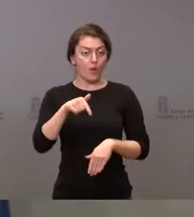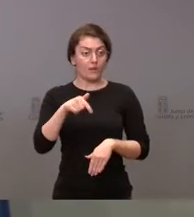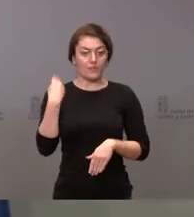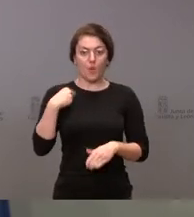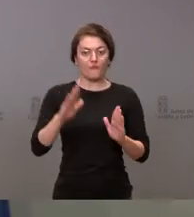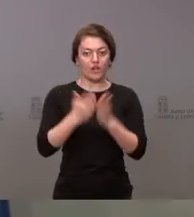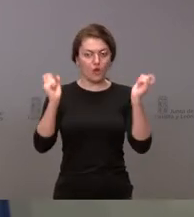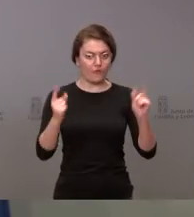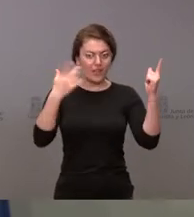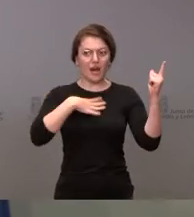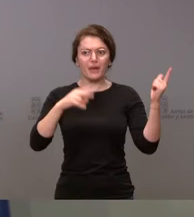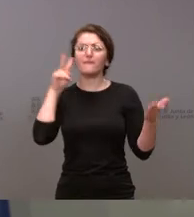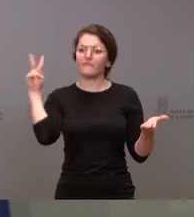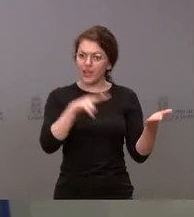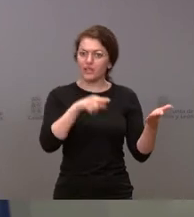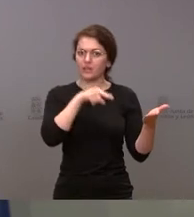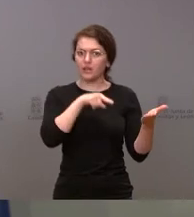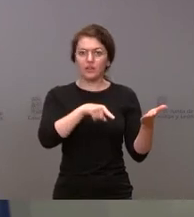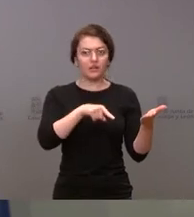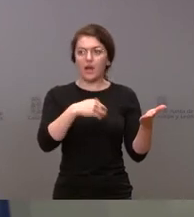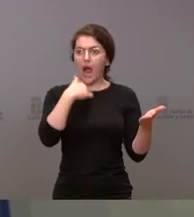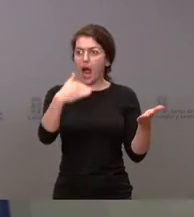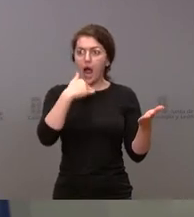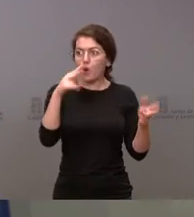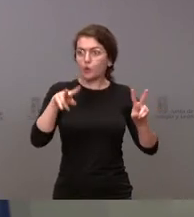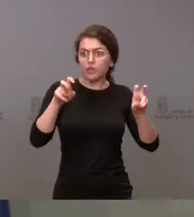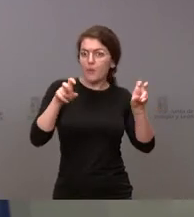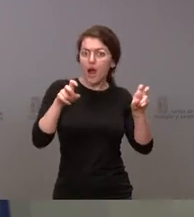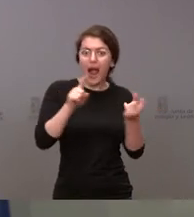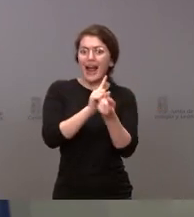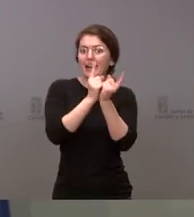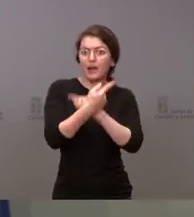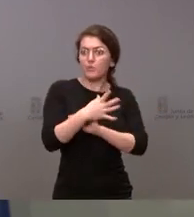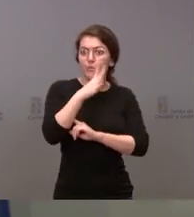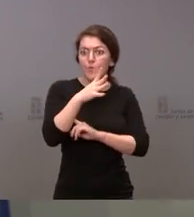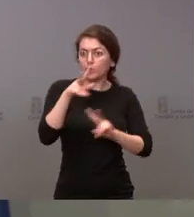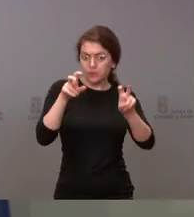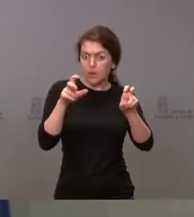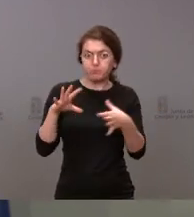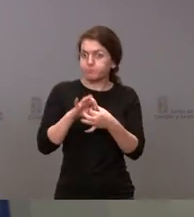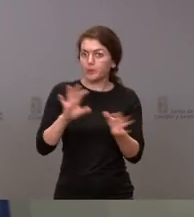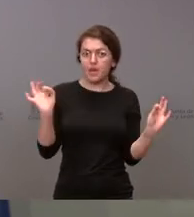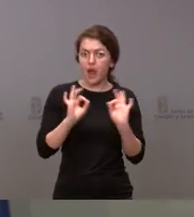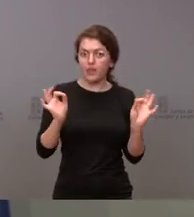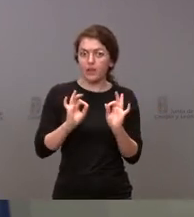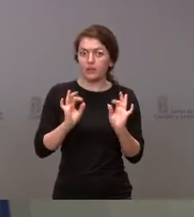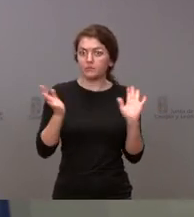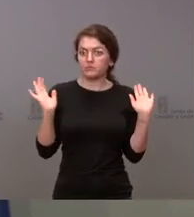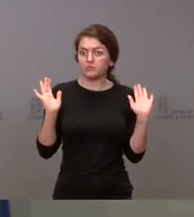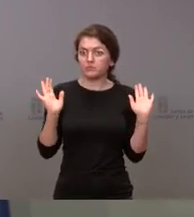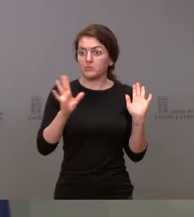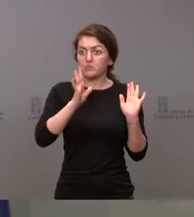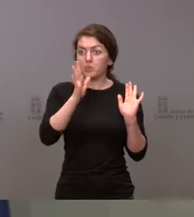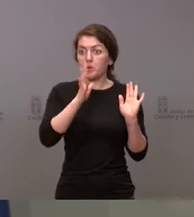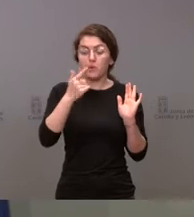ustedes lo pueden consultar, no hay ninguna referencia de ninguna modificación de la regulación en este aspecto. Y como tal, esperamos, si esta